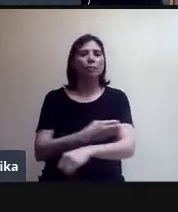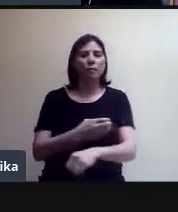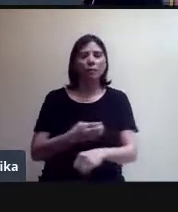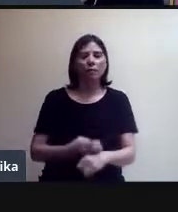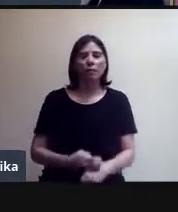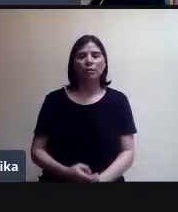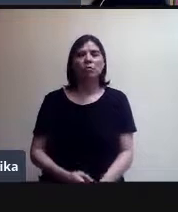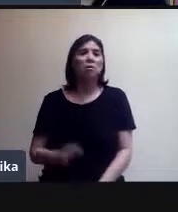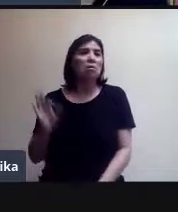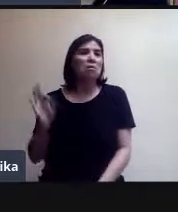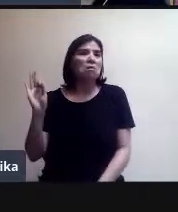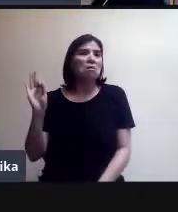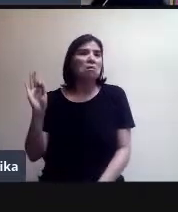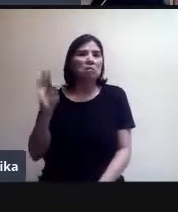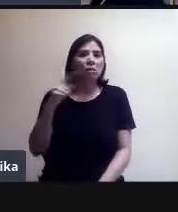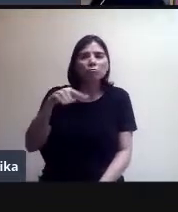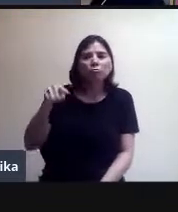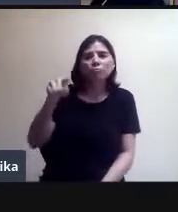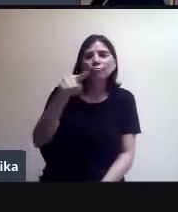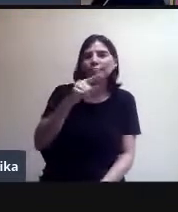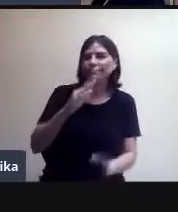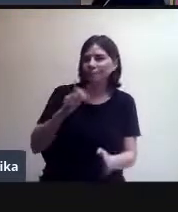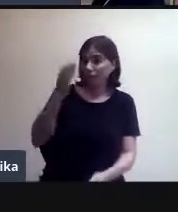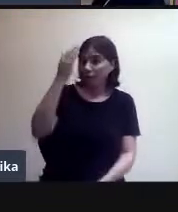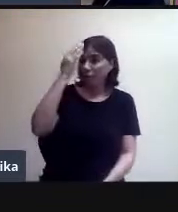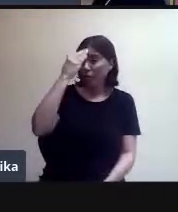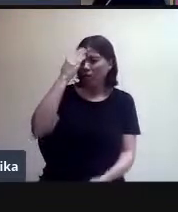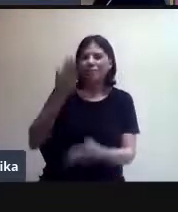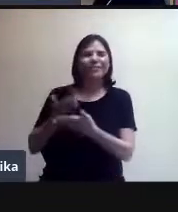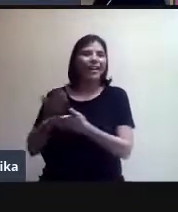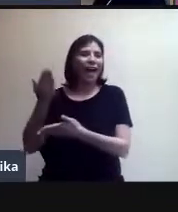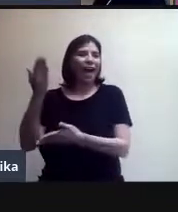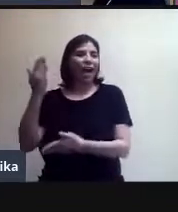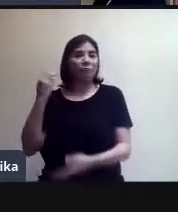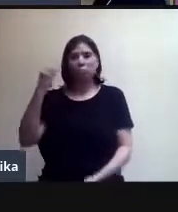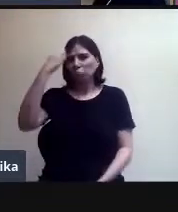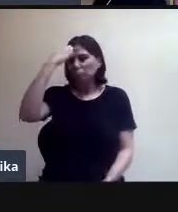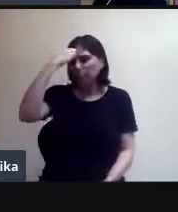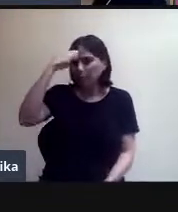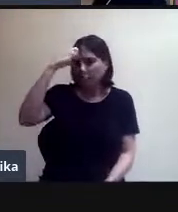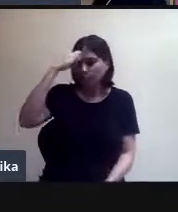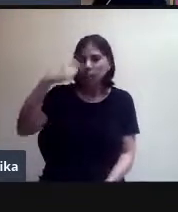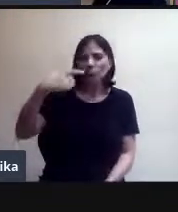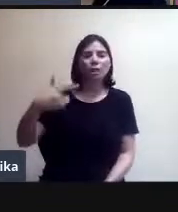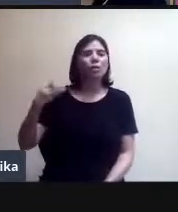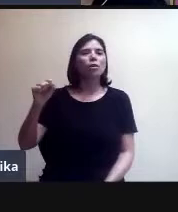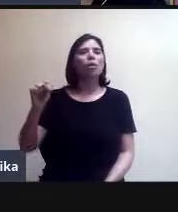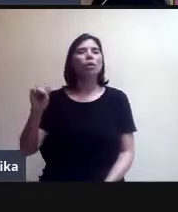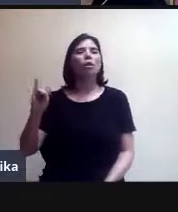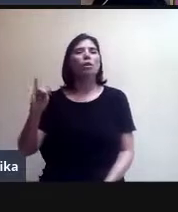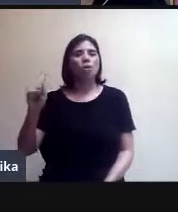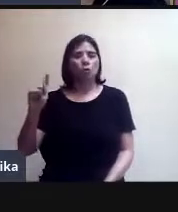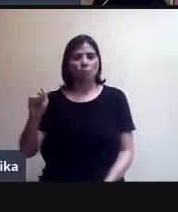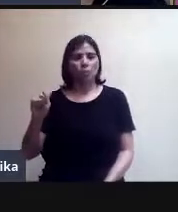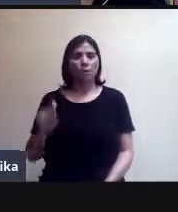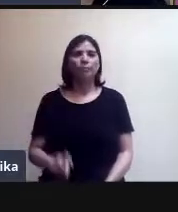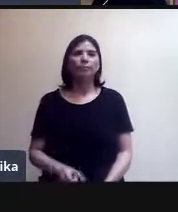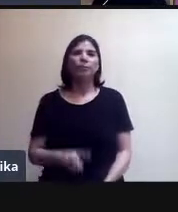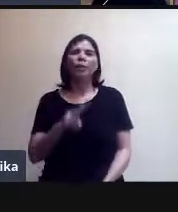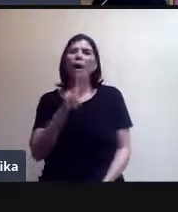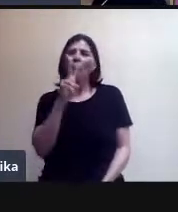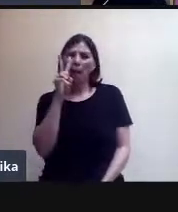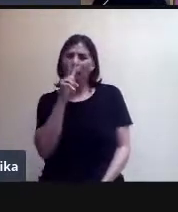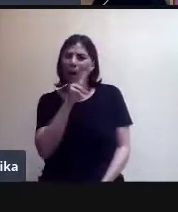han conocido en nuestros webinars, que son expertos en G Suite. Bien, observen que